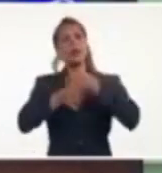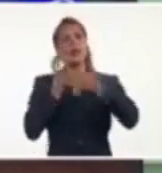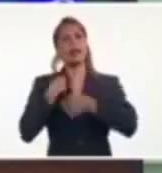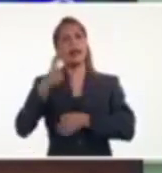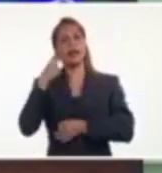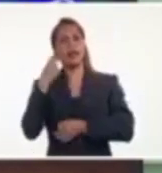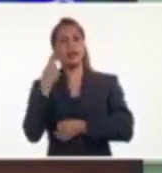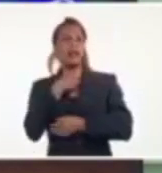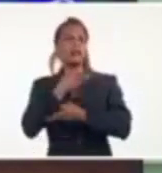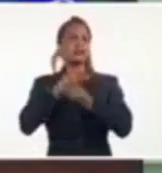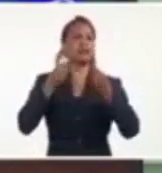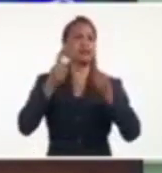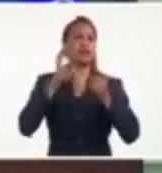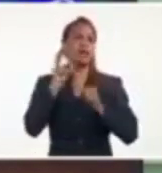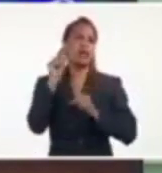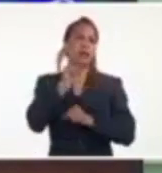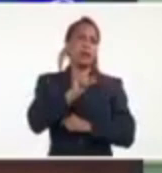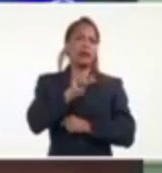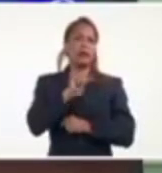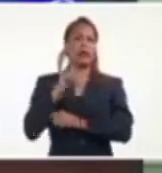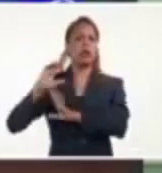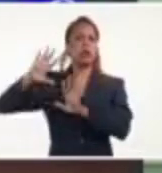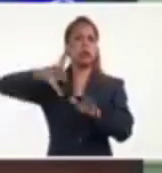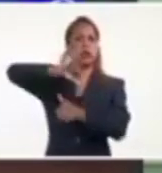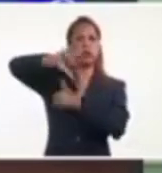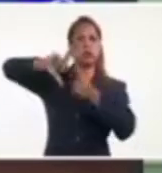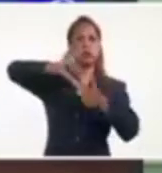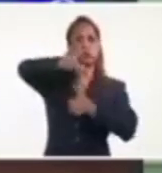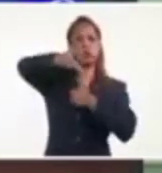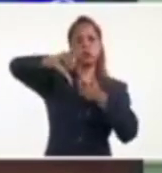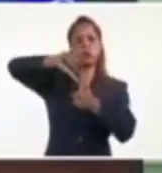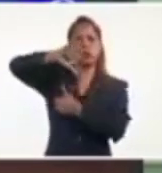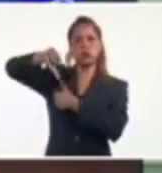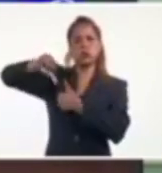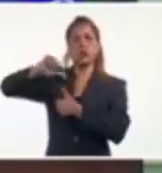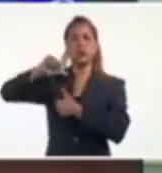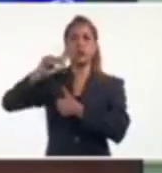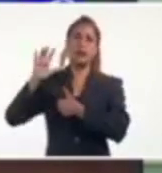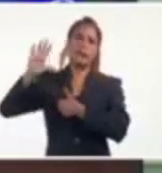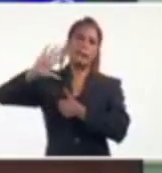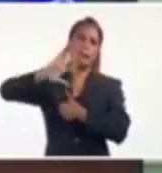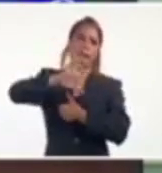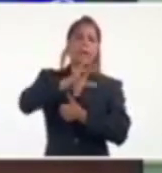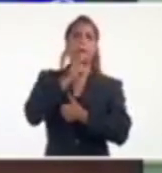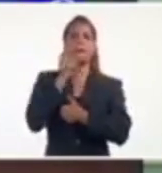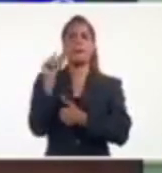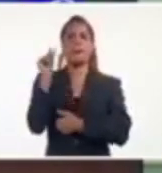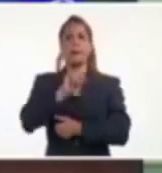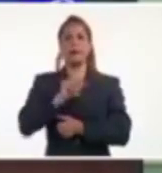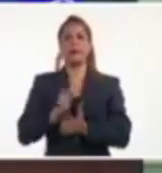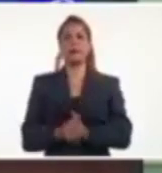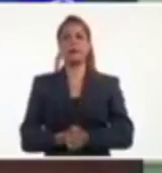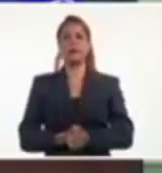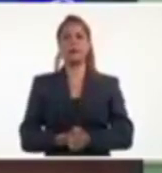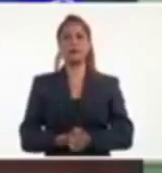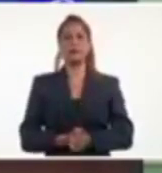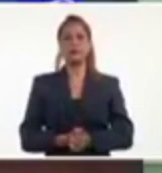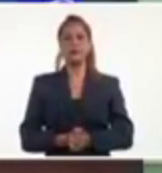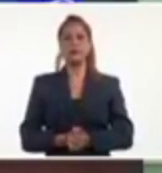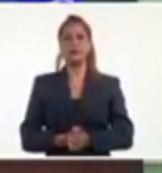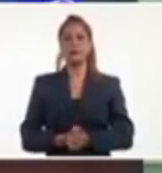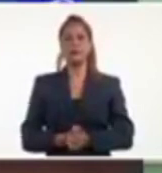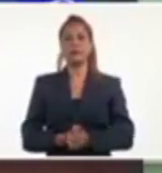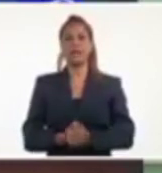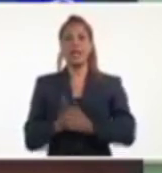la circulación superficial de la circulación en los niveles medios y altos de la atmósfera. Es decir, en la capa